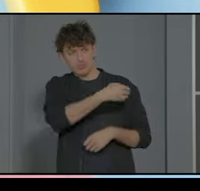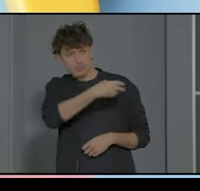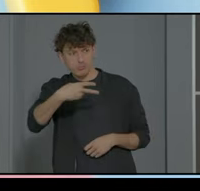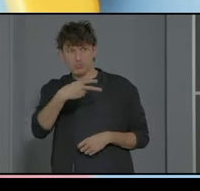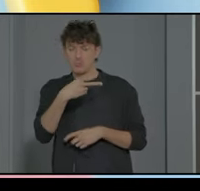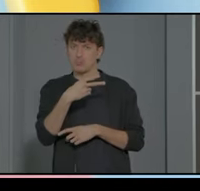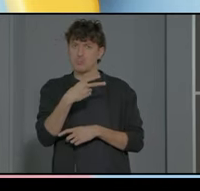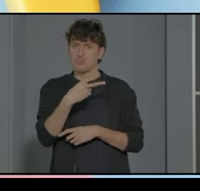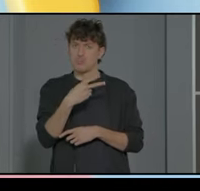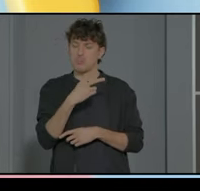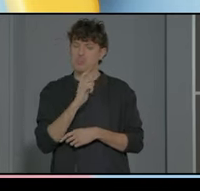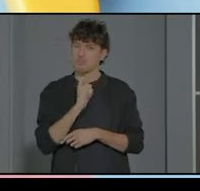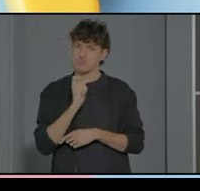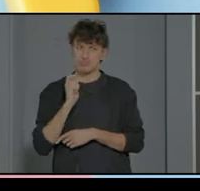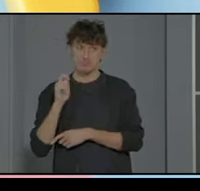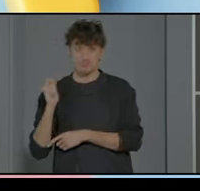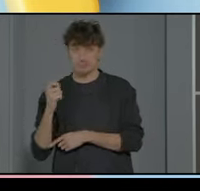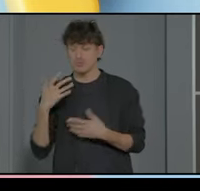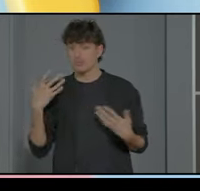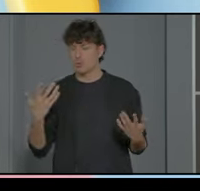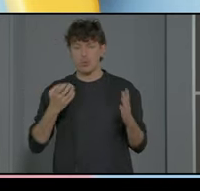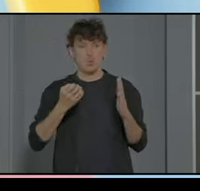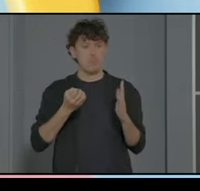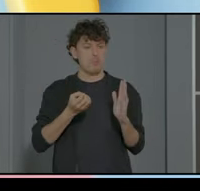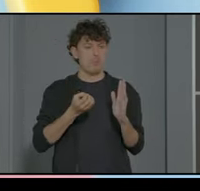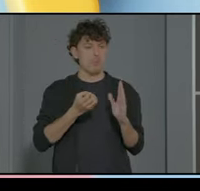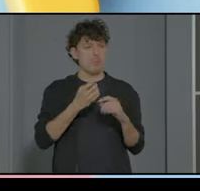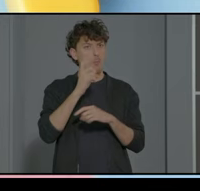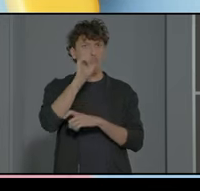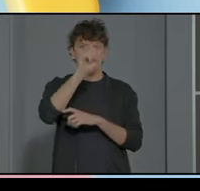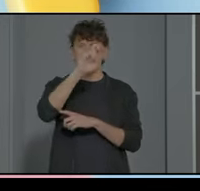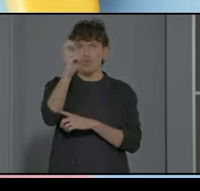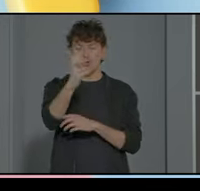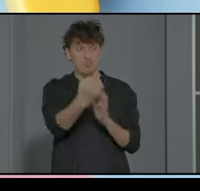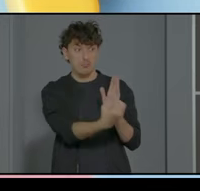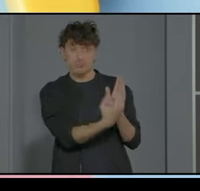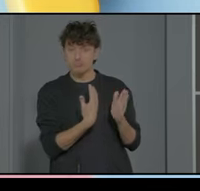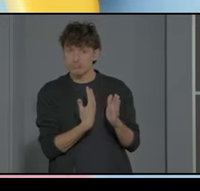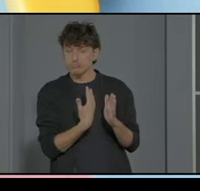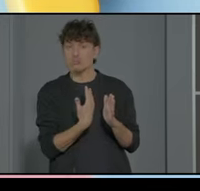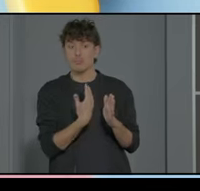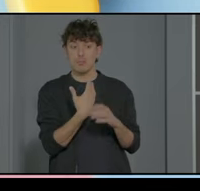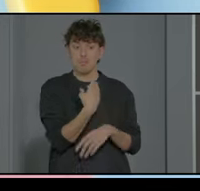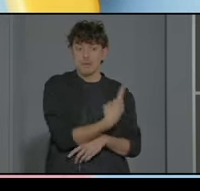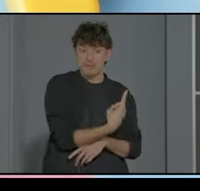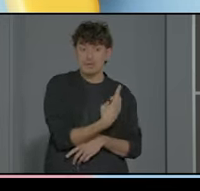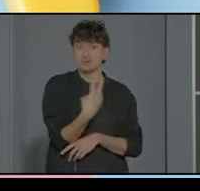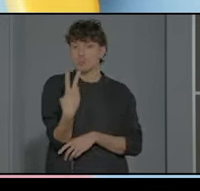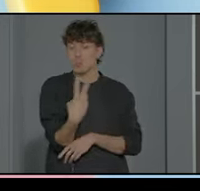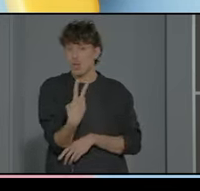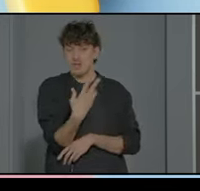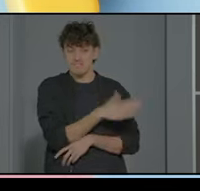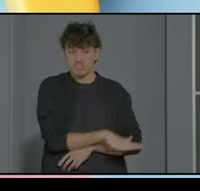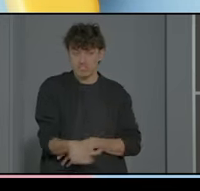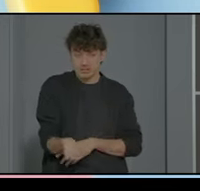y lo que sí está lo que es un mensaje que nos lleva a común de otros profes de otros profes de tanto de primaria infantil como secundaria es que